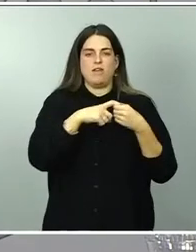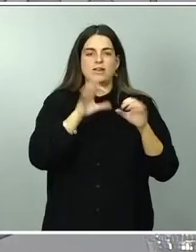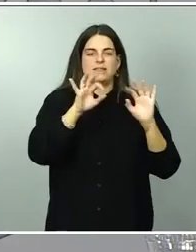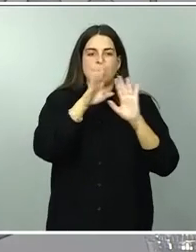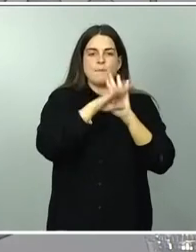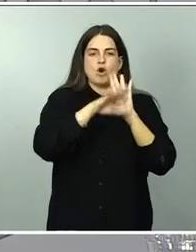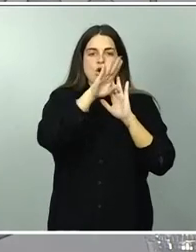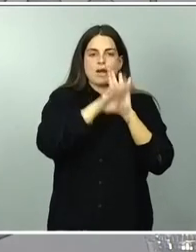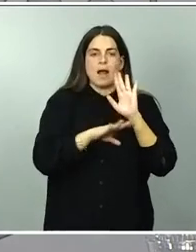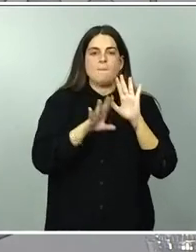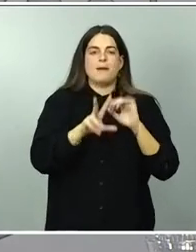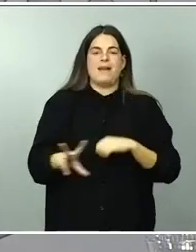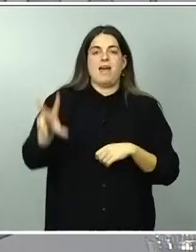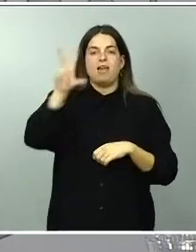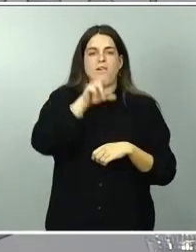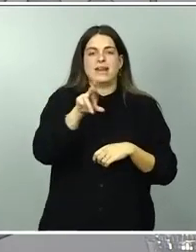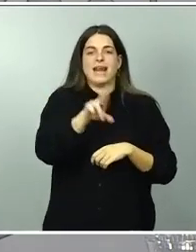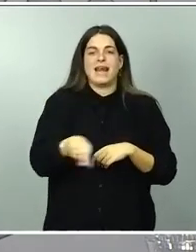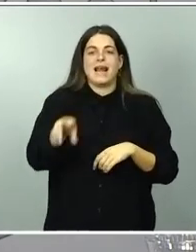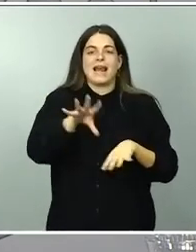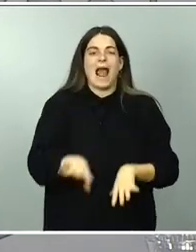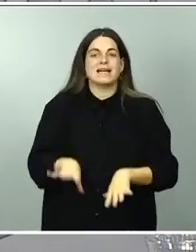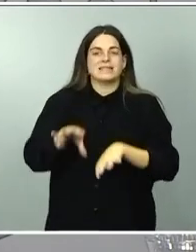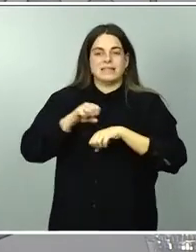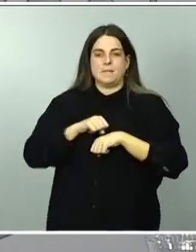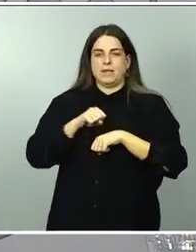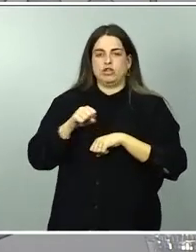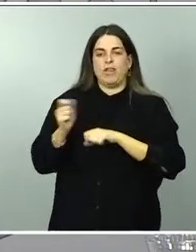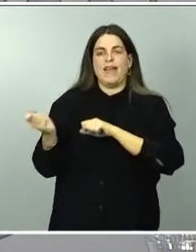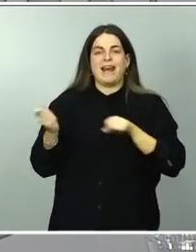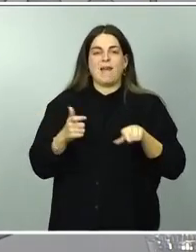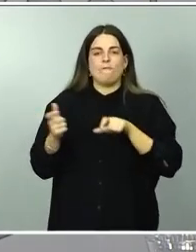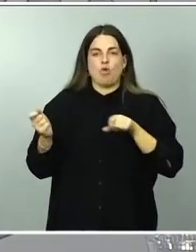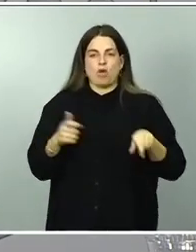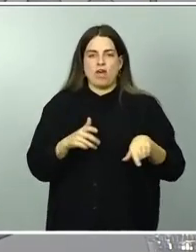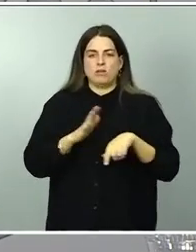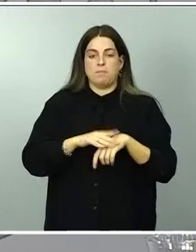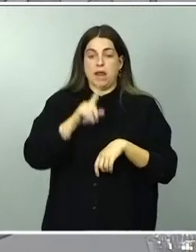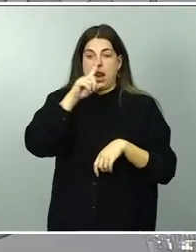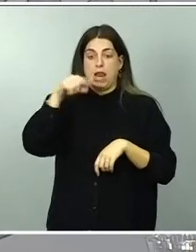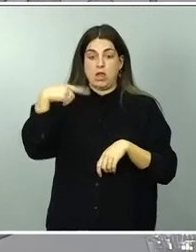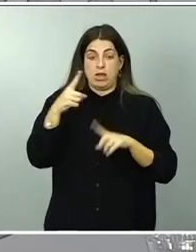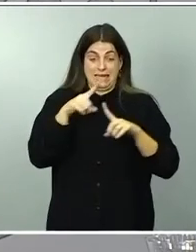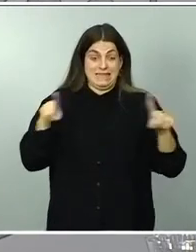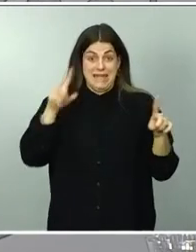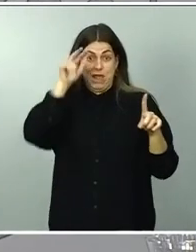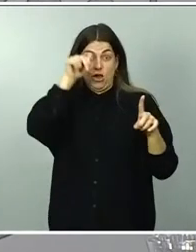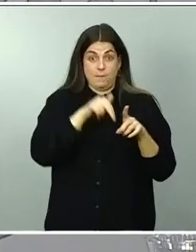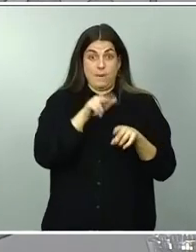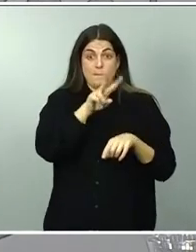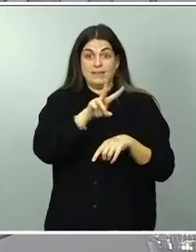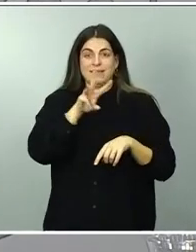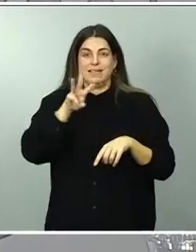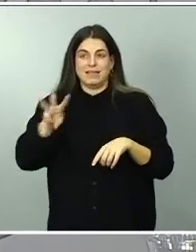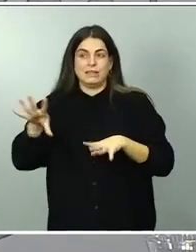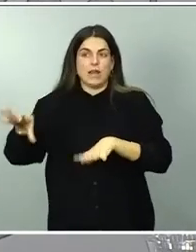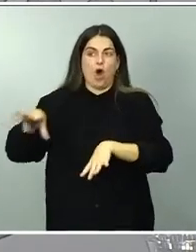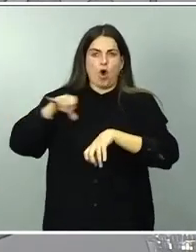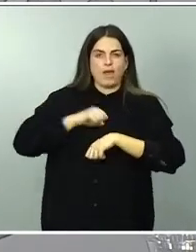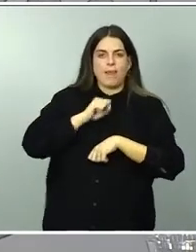reasentamiento de refugiados para el año 2023, por el que vamos a acoger a 1.200